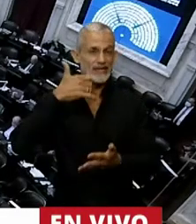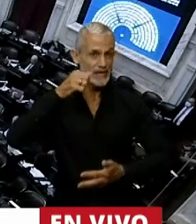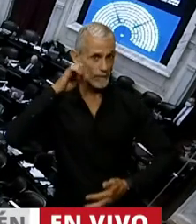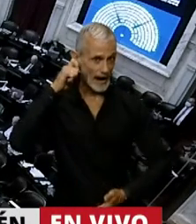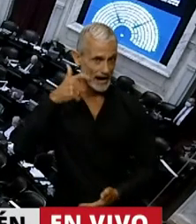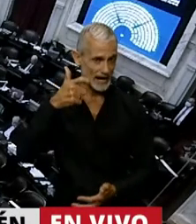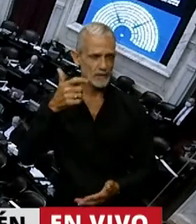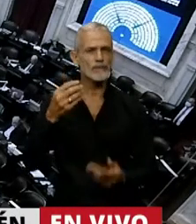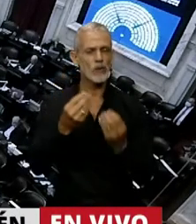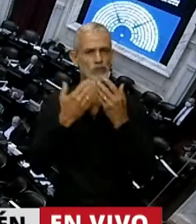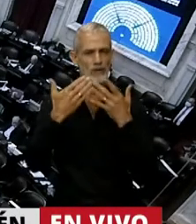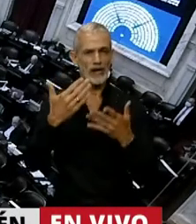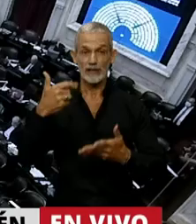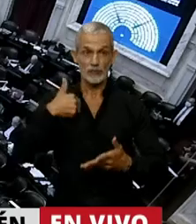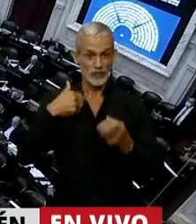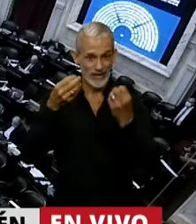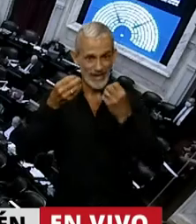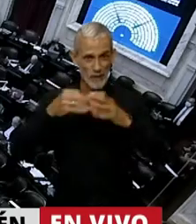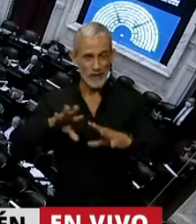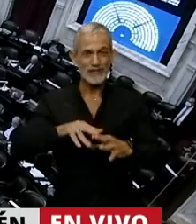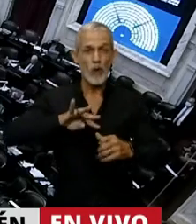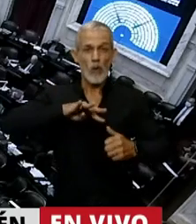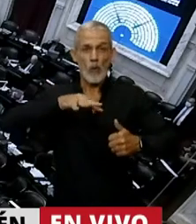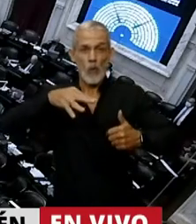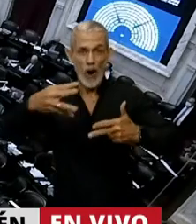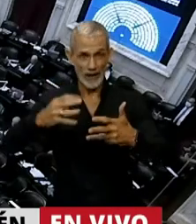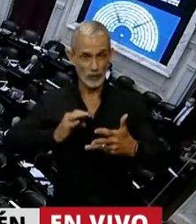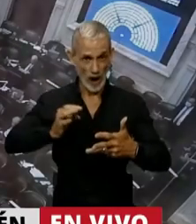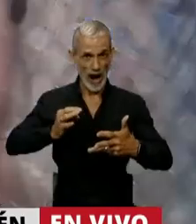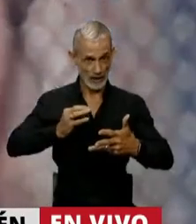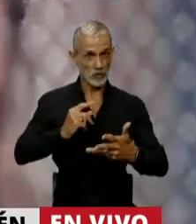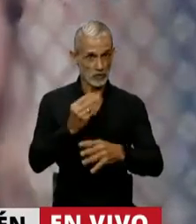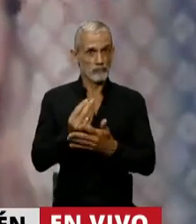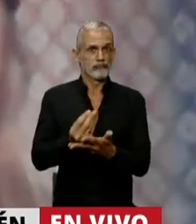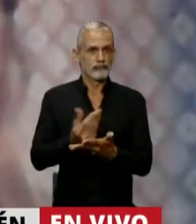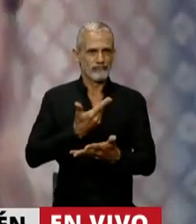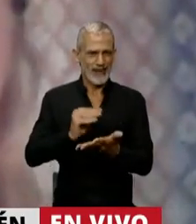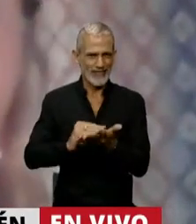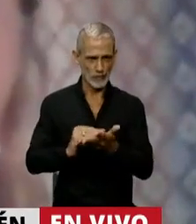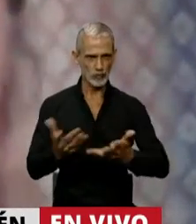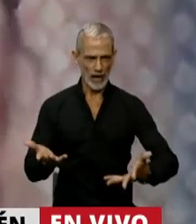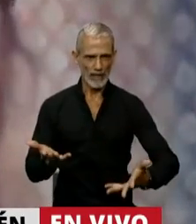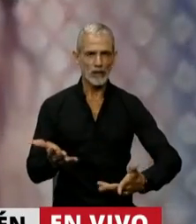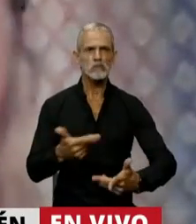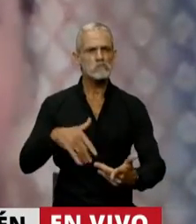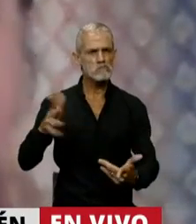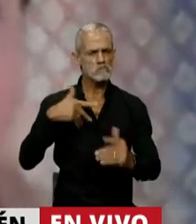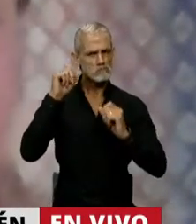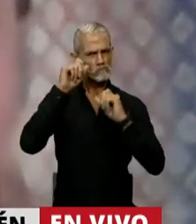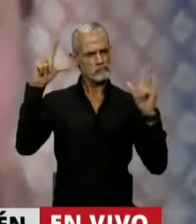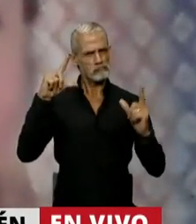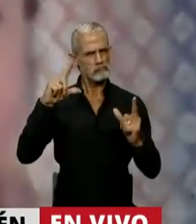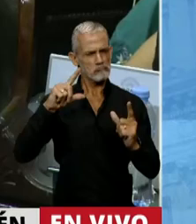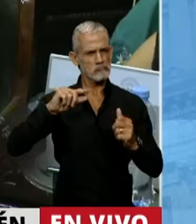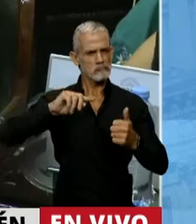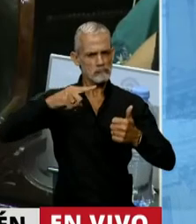Señor presidente, estoy iniciando mi cuarto año de mandato y verdaderamente es muy llamativo que sea